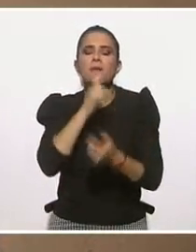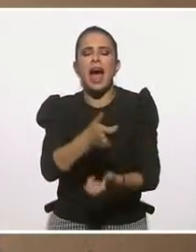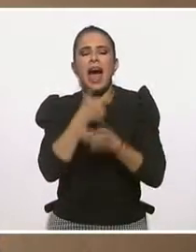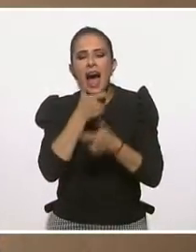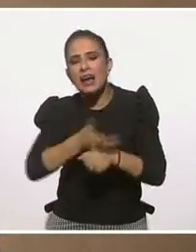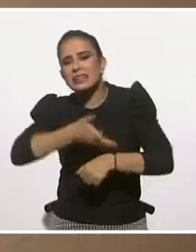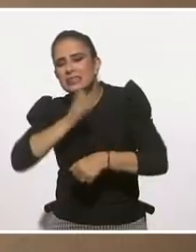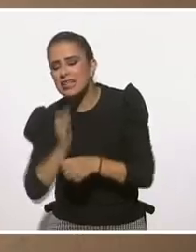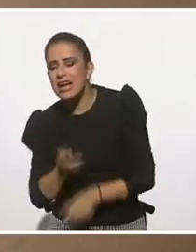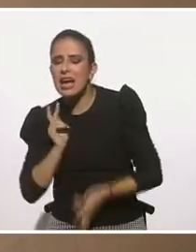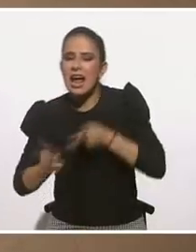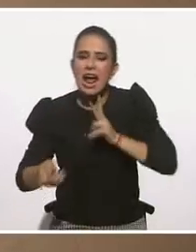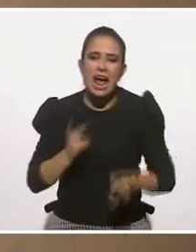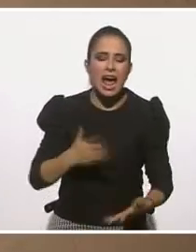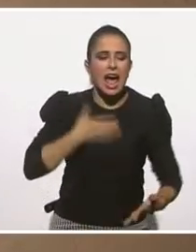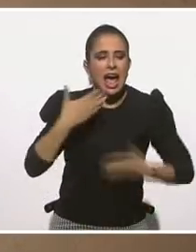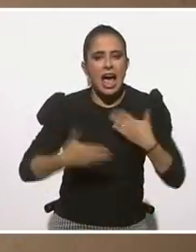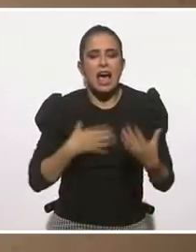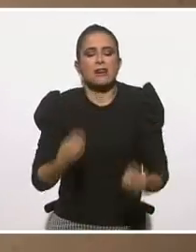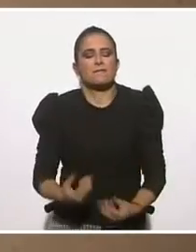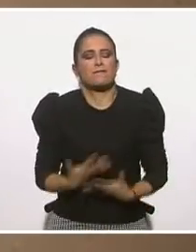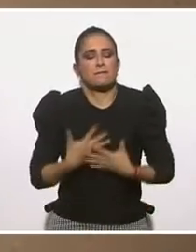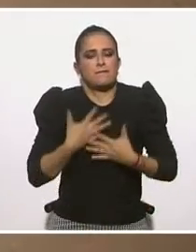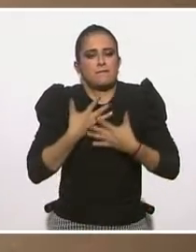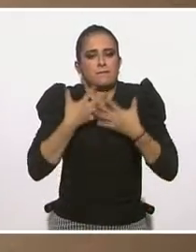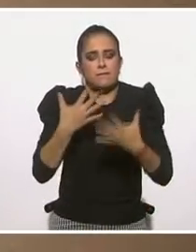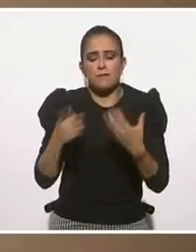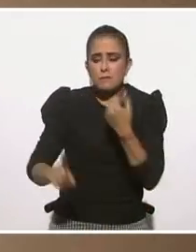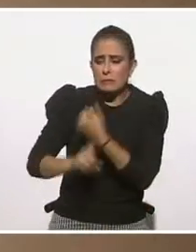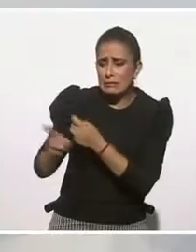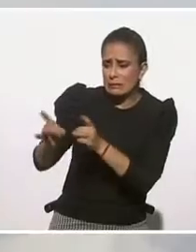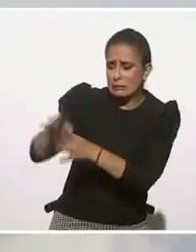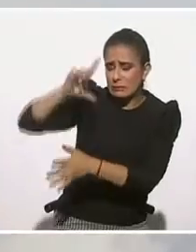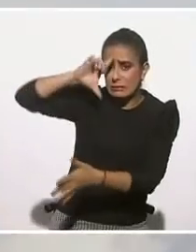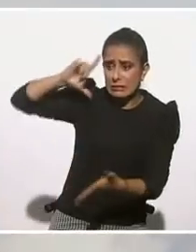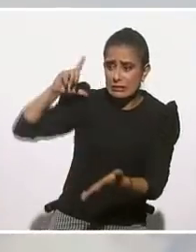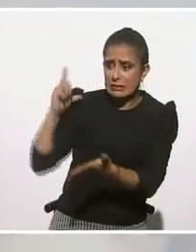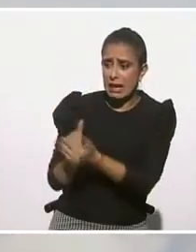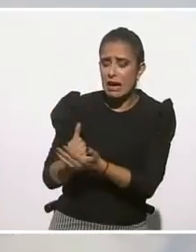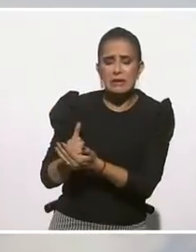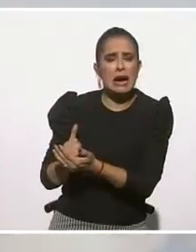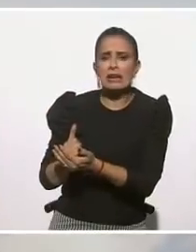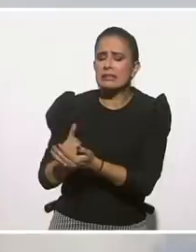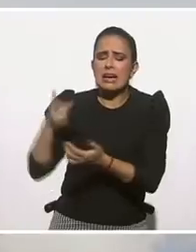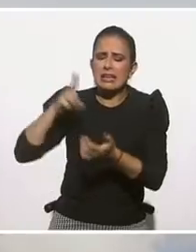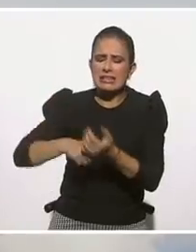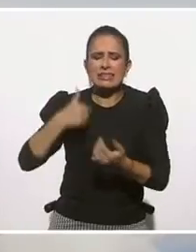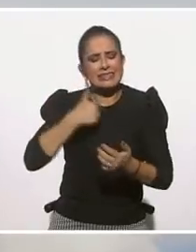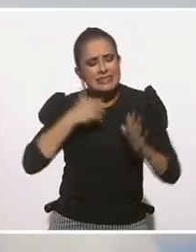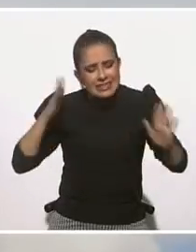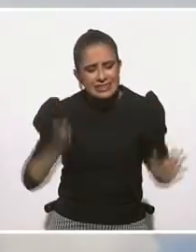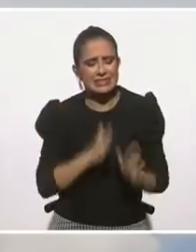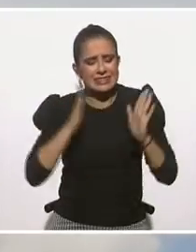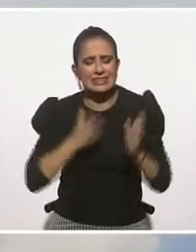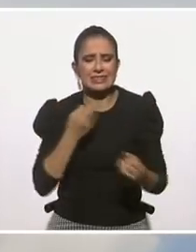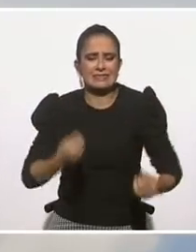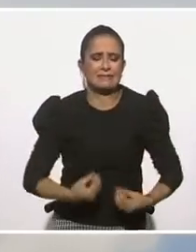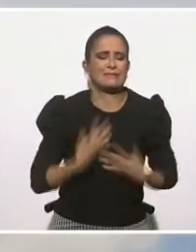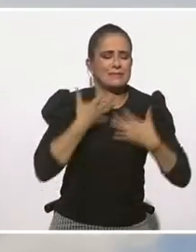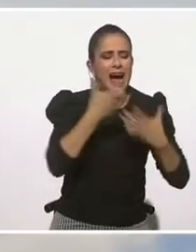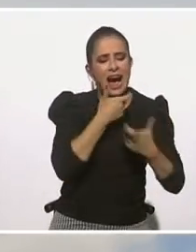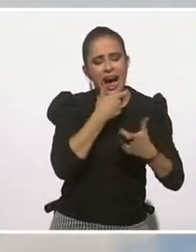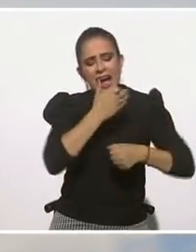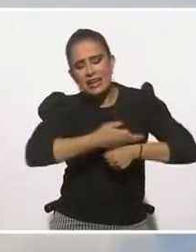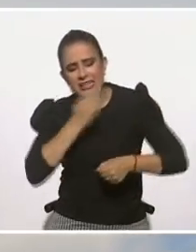ya que permite establecer una distancia con el trauma. Es una forma de dominar la situación emotiva. El humor